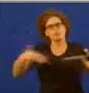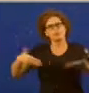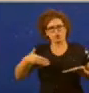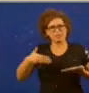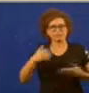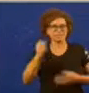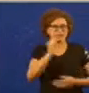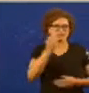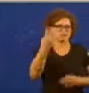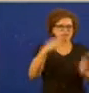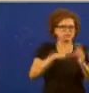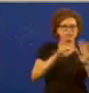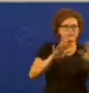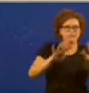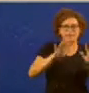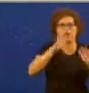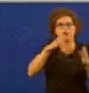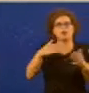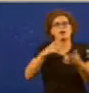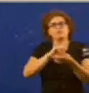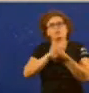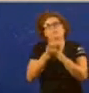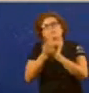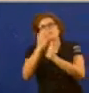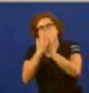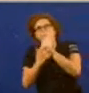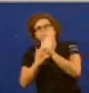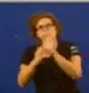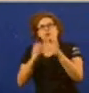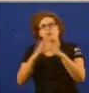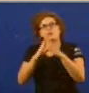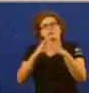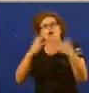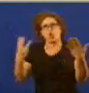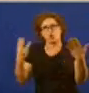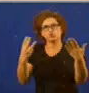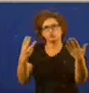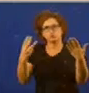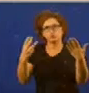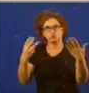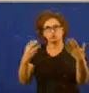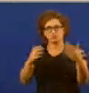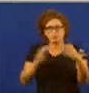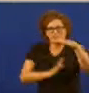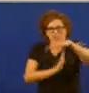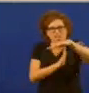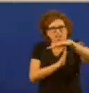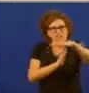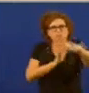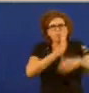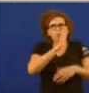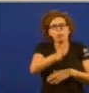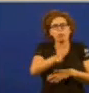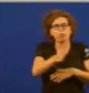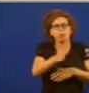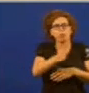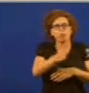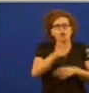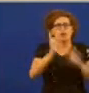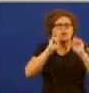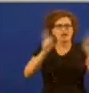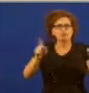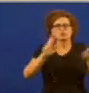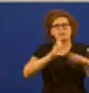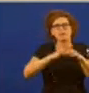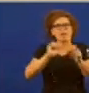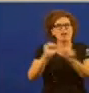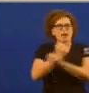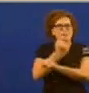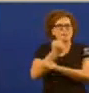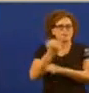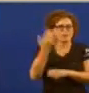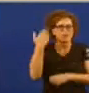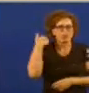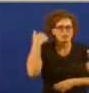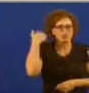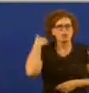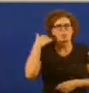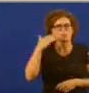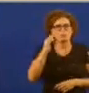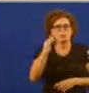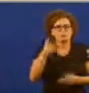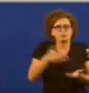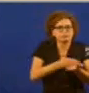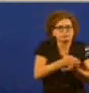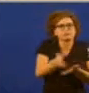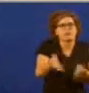a 98 en 2017 paralizado polas lembranzas das detencións do caso campeón e sin dirección